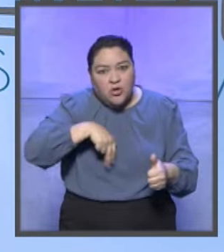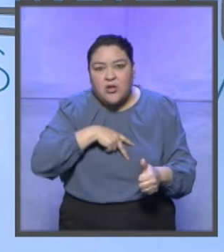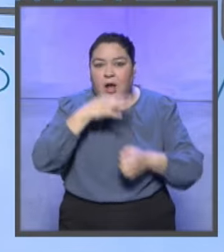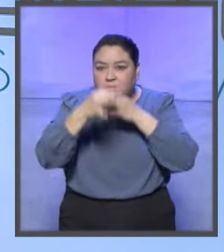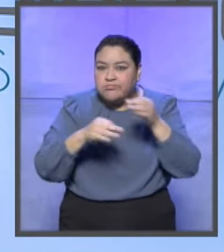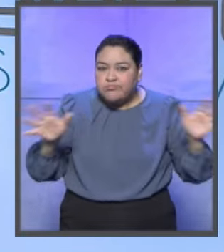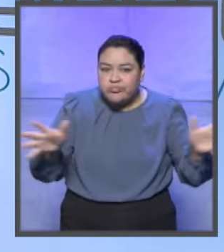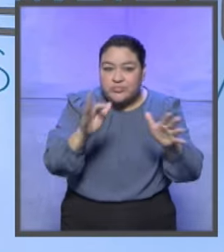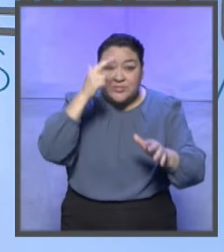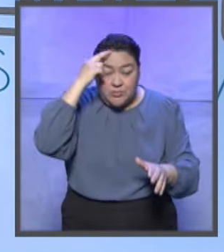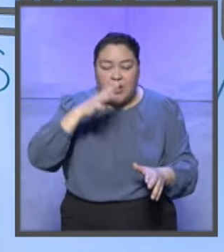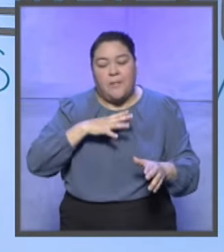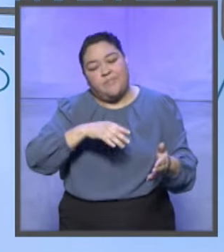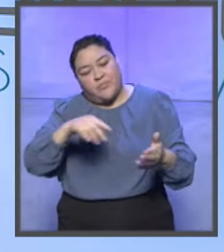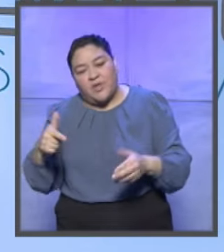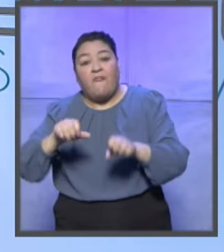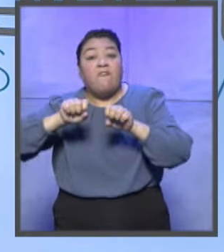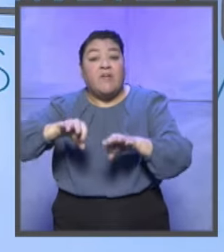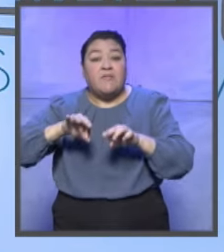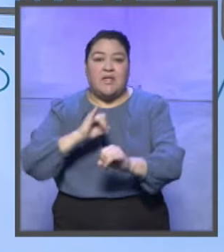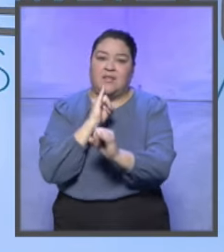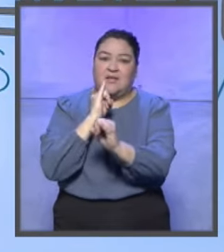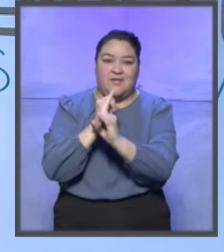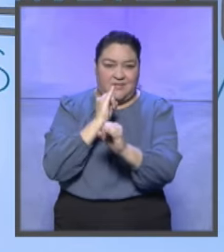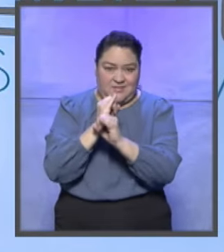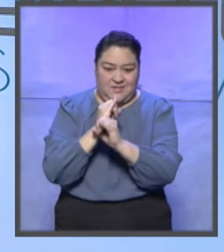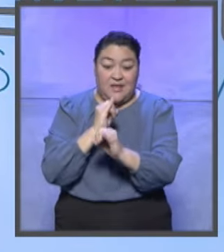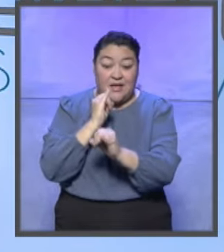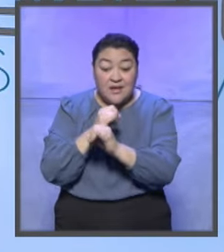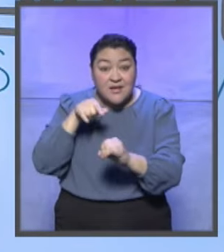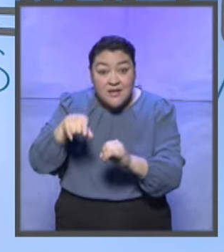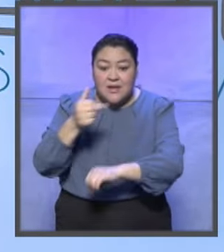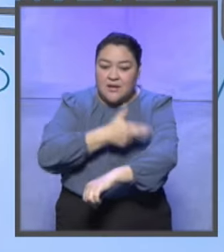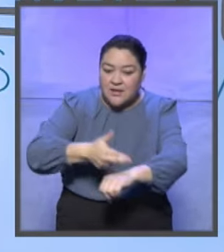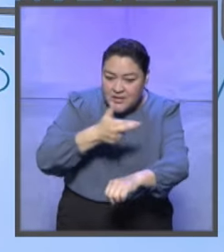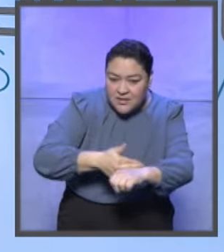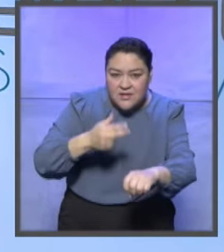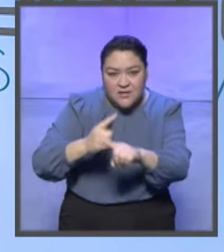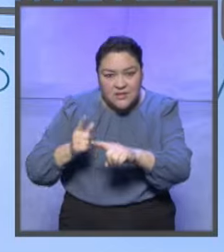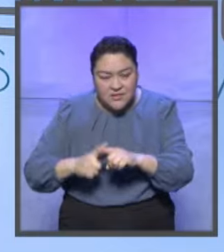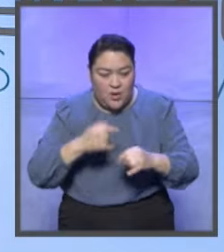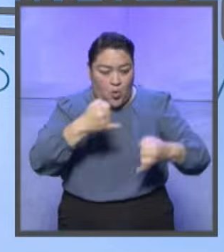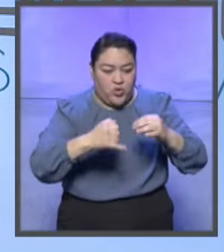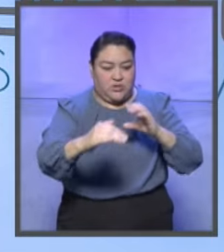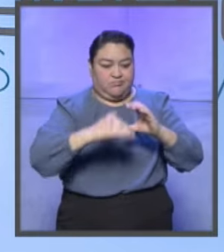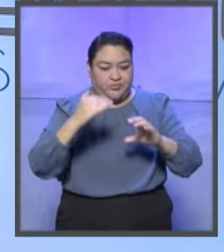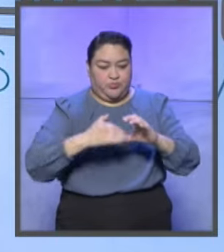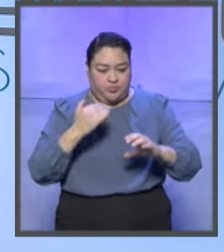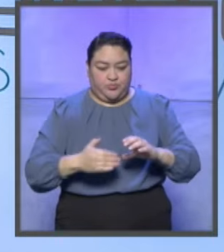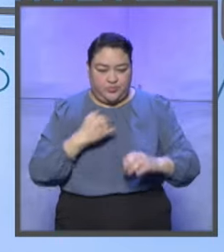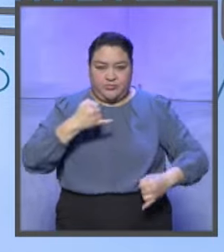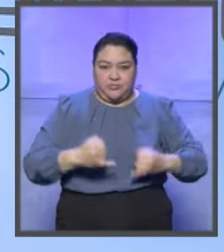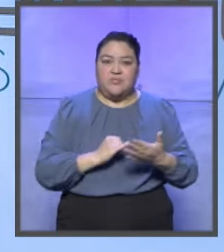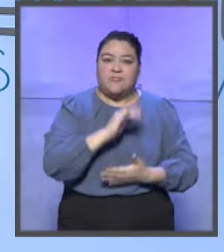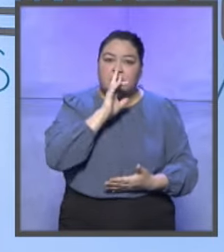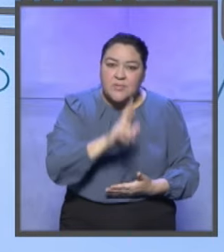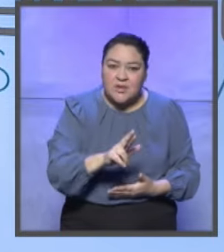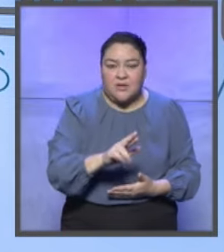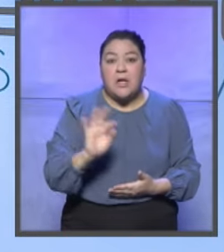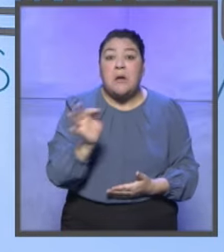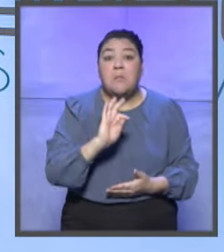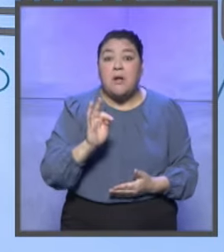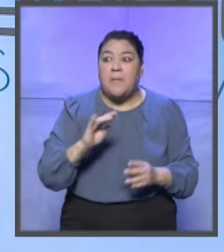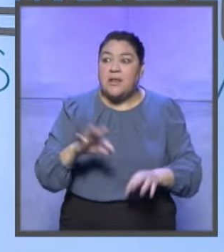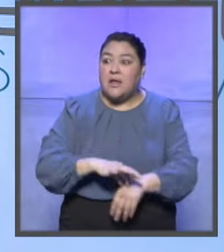oficinas virtuales que las usamos y nos permitieron desahogar y ventilar una cantidad de asuntos que en otras jurisdicciones se